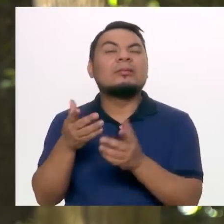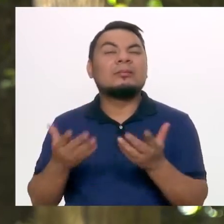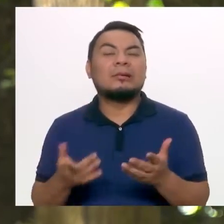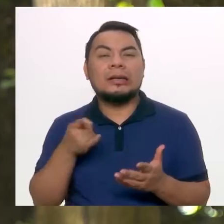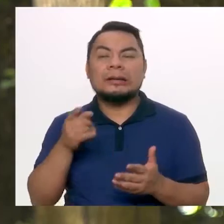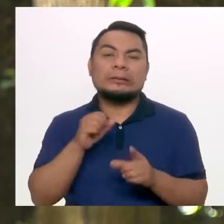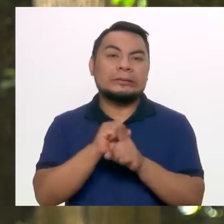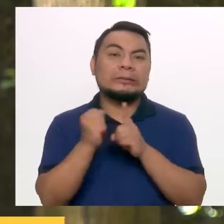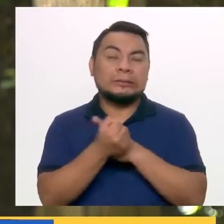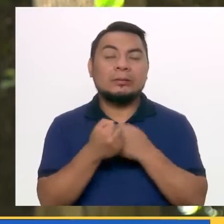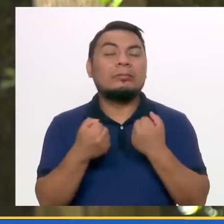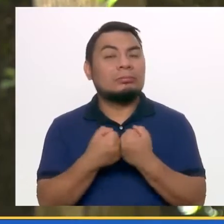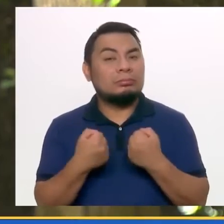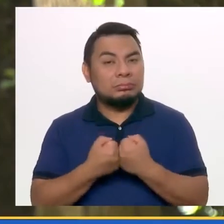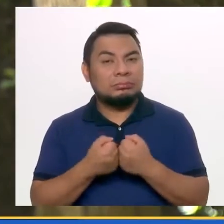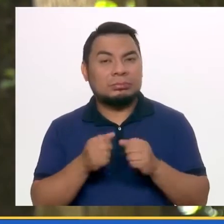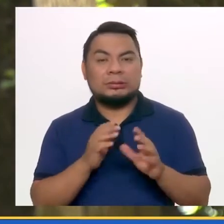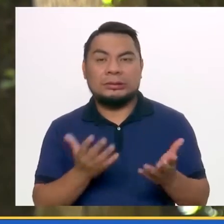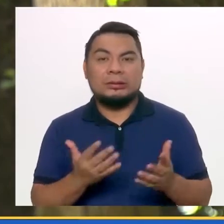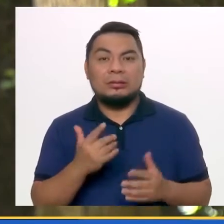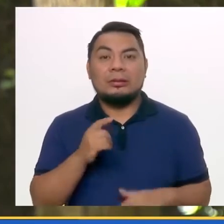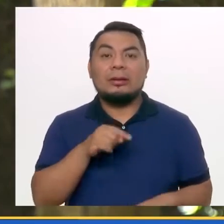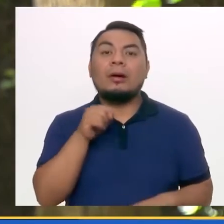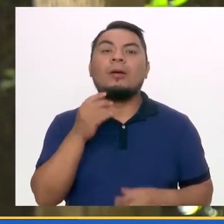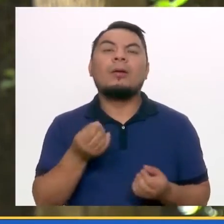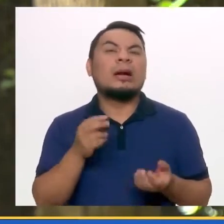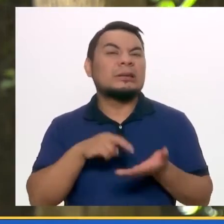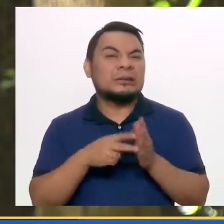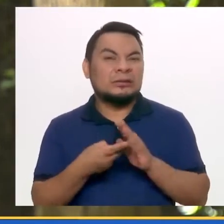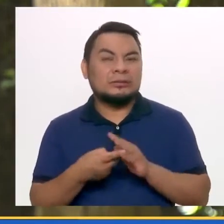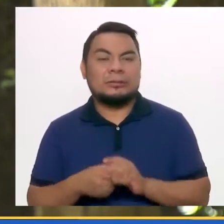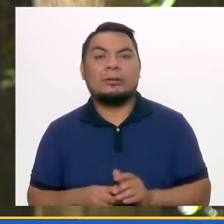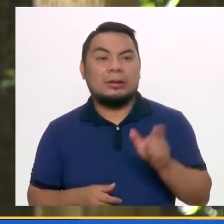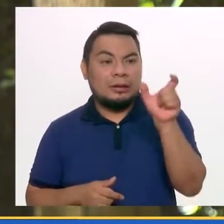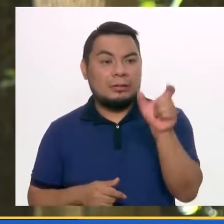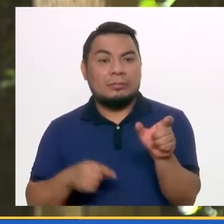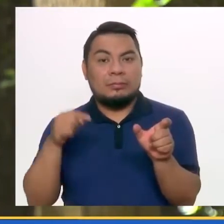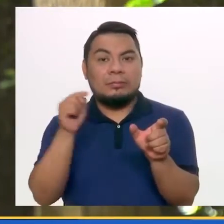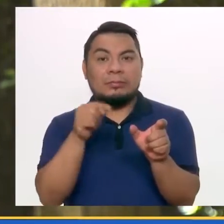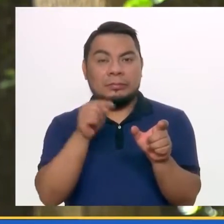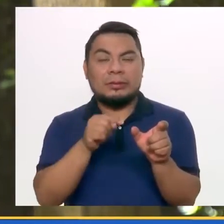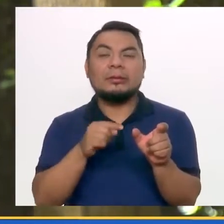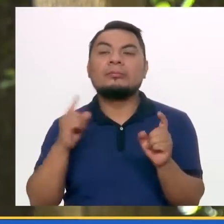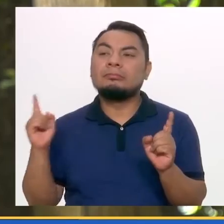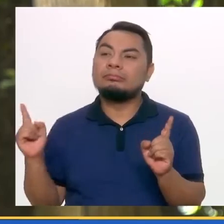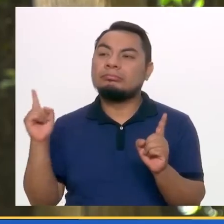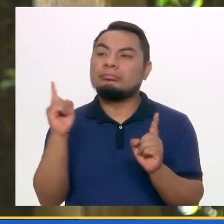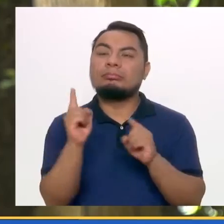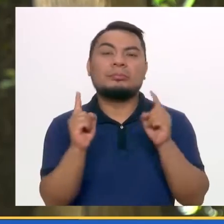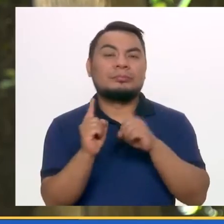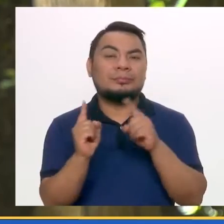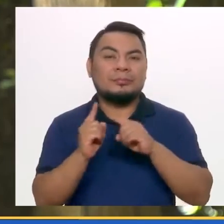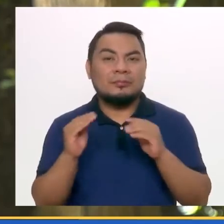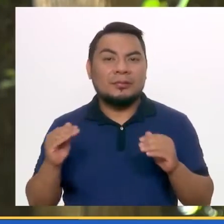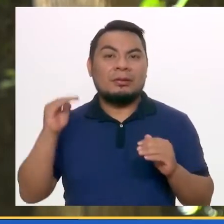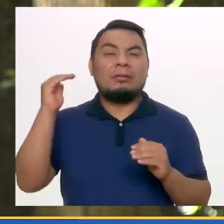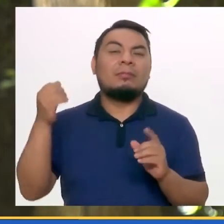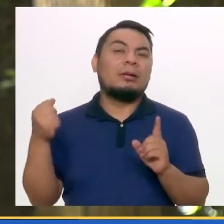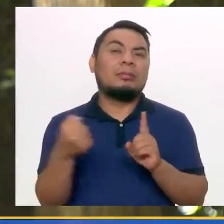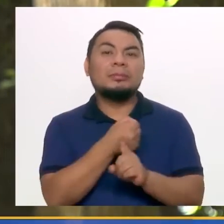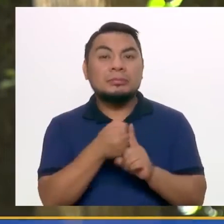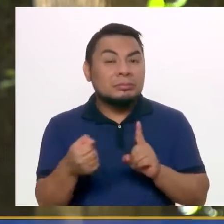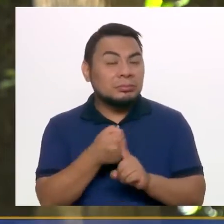una situación de violencia, donde una persona es víctima del ejercicio de una